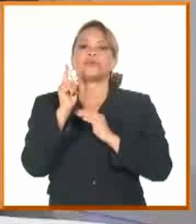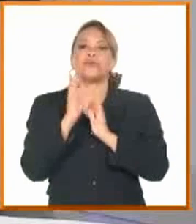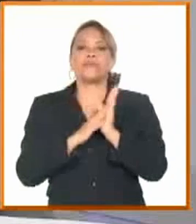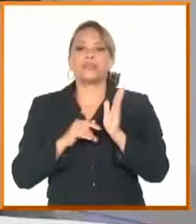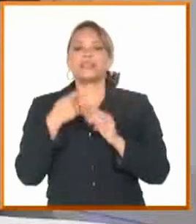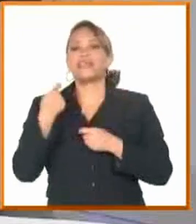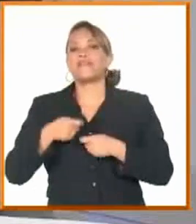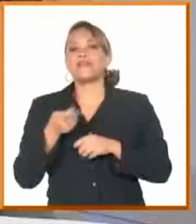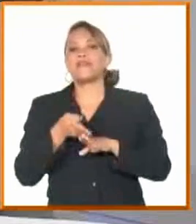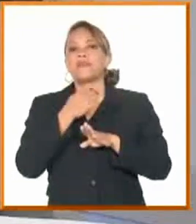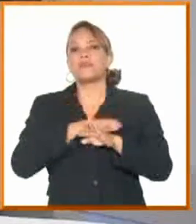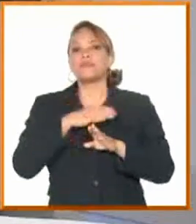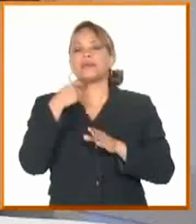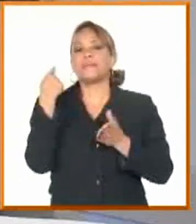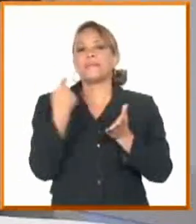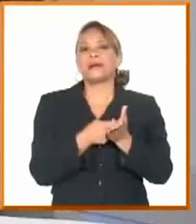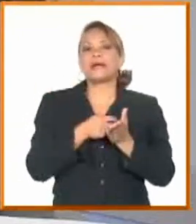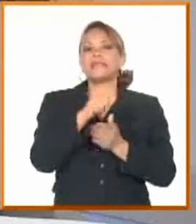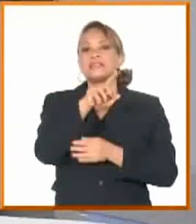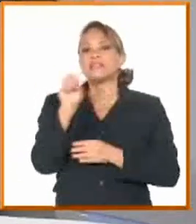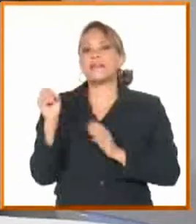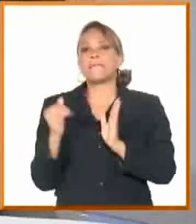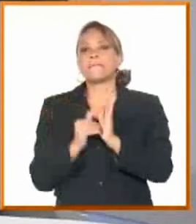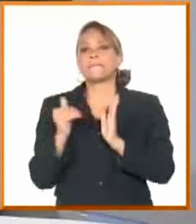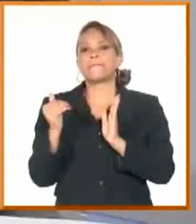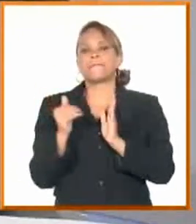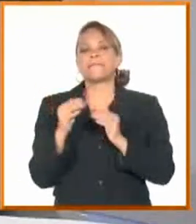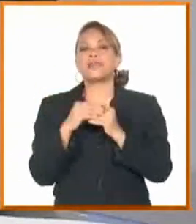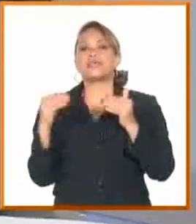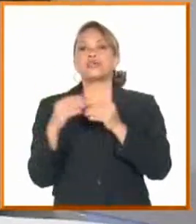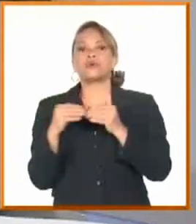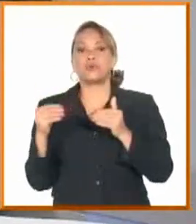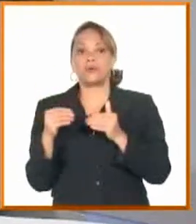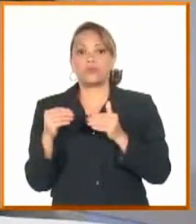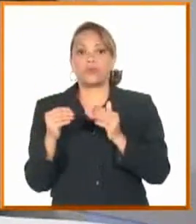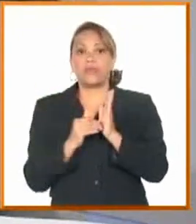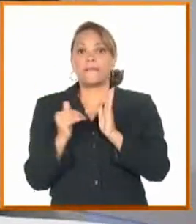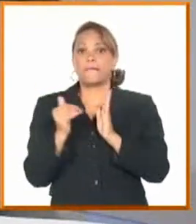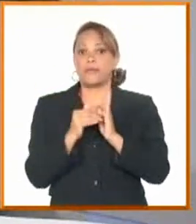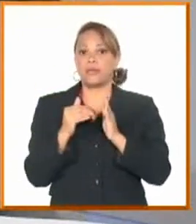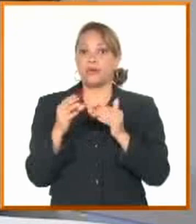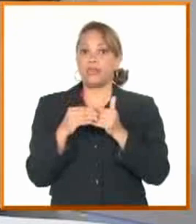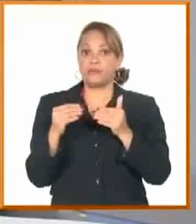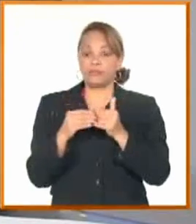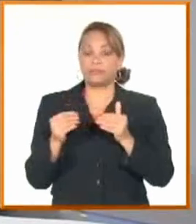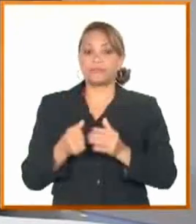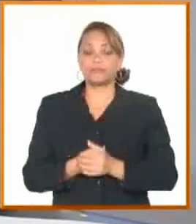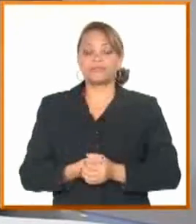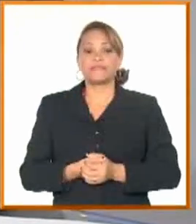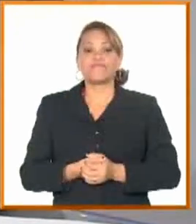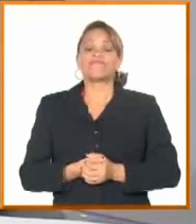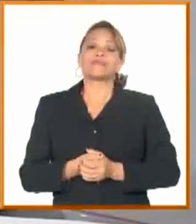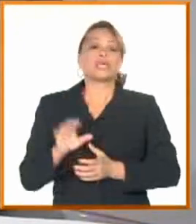cien millones o más mensuales para respaldar el combustible. O sea, son todas esas presiones que tiene la economía que